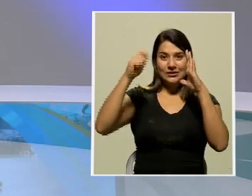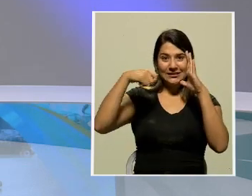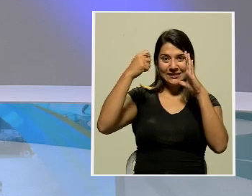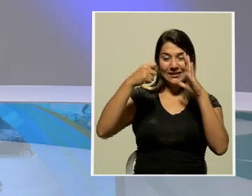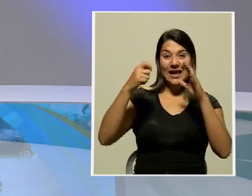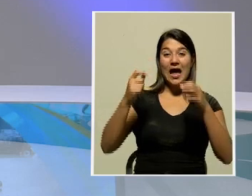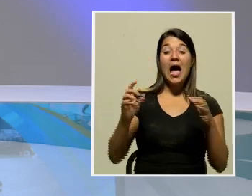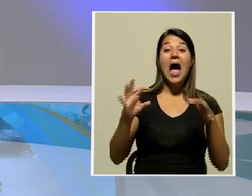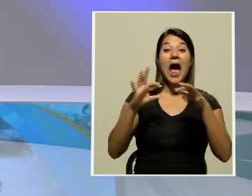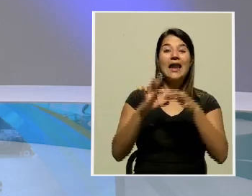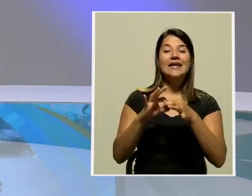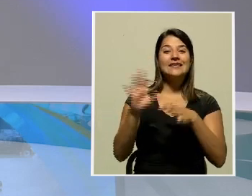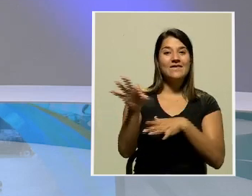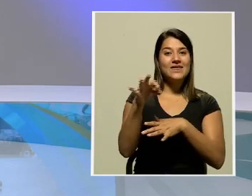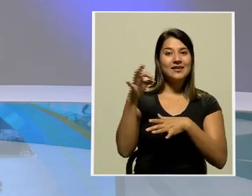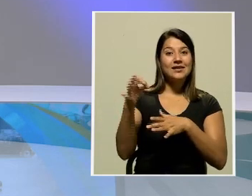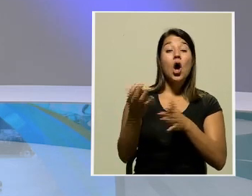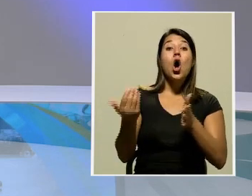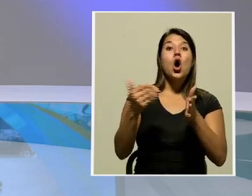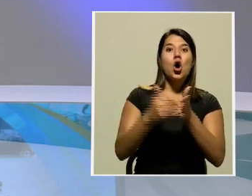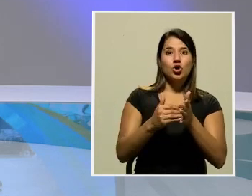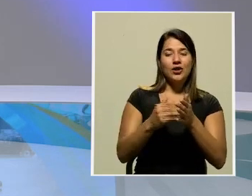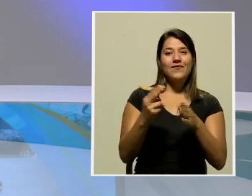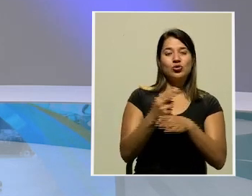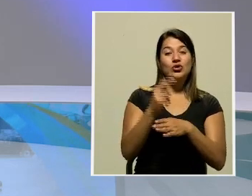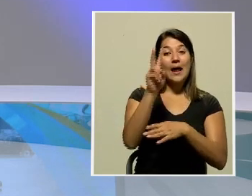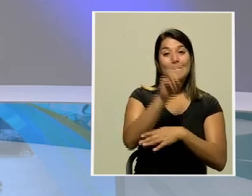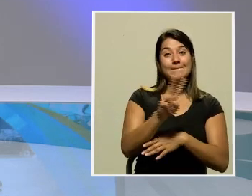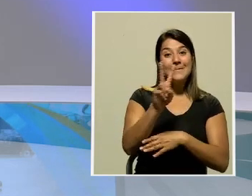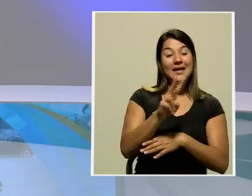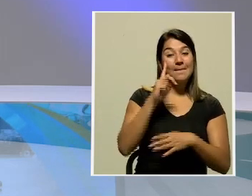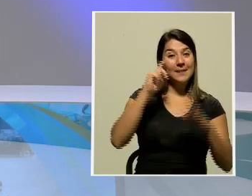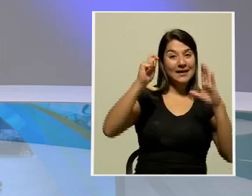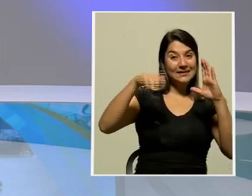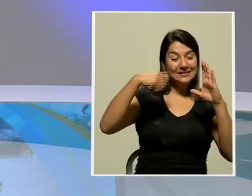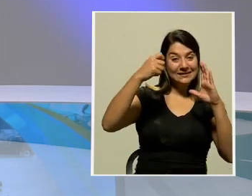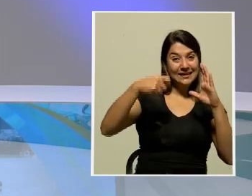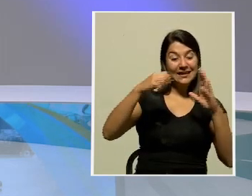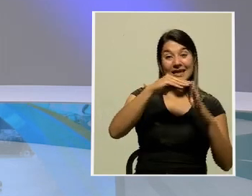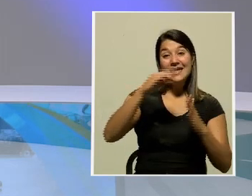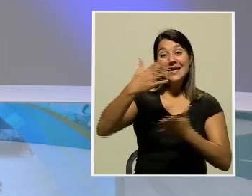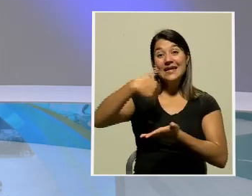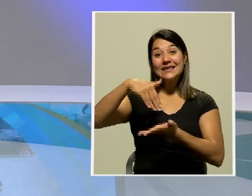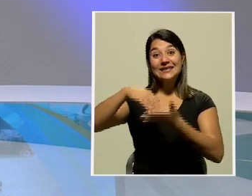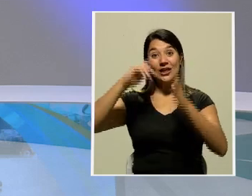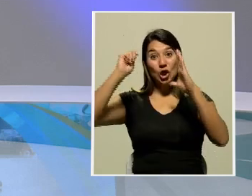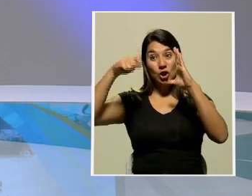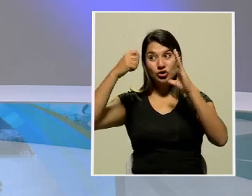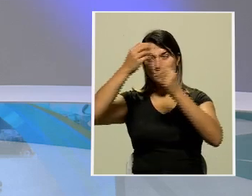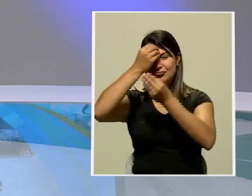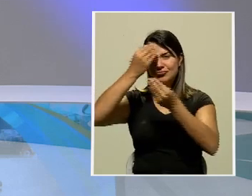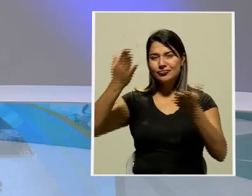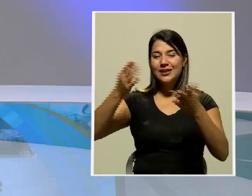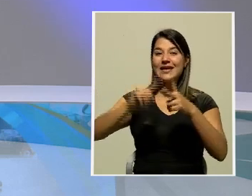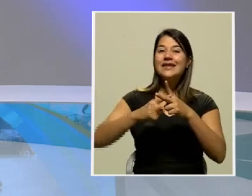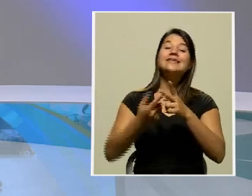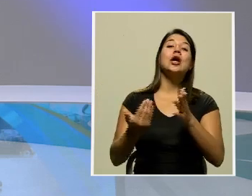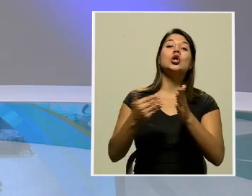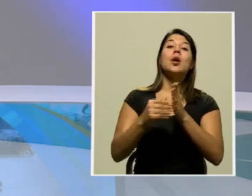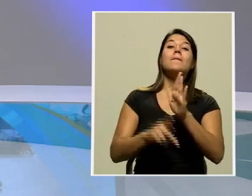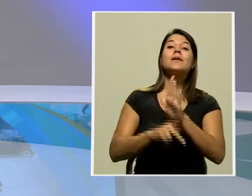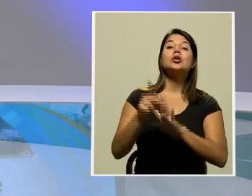Alianza Francesa retomará los viernes cinéfilos y el Centro de Cine anuncia el regreso de su programa